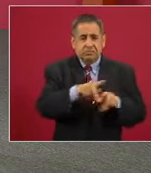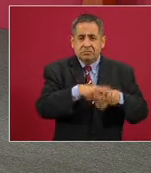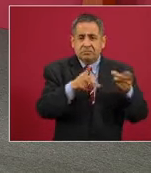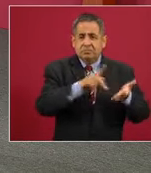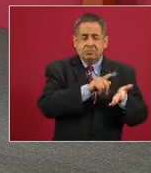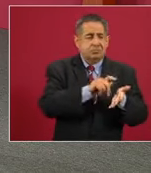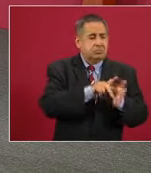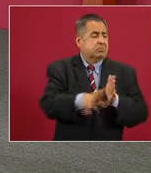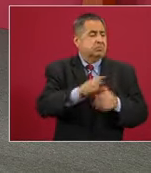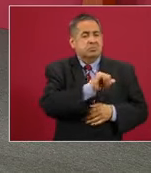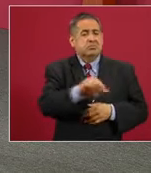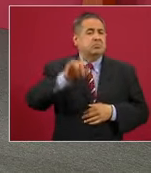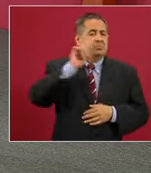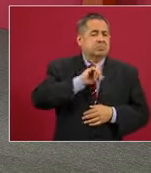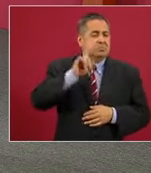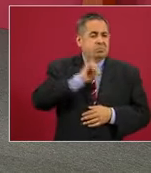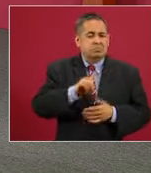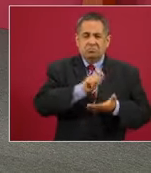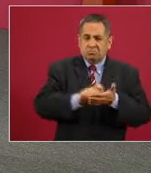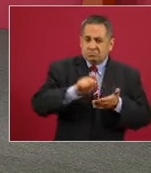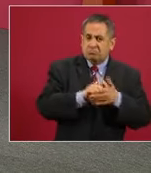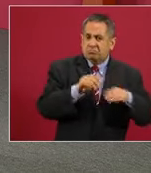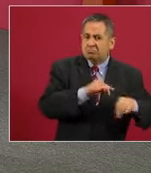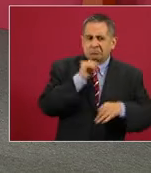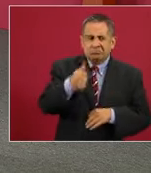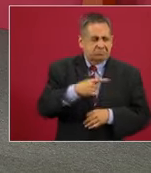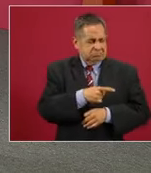mujeres.